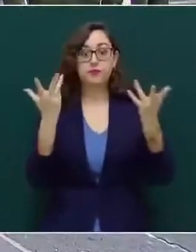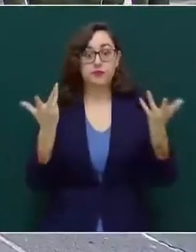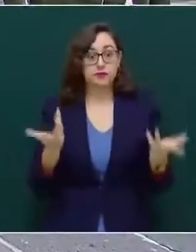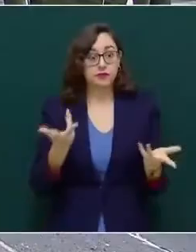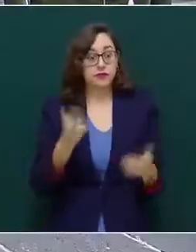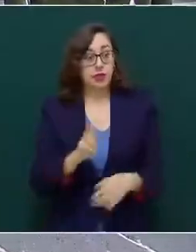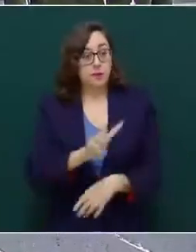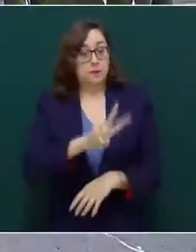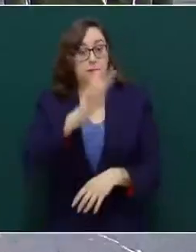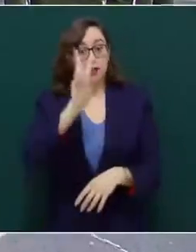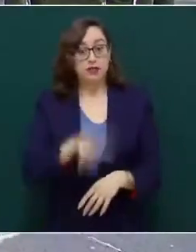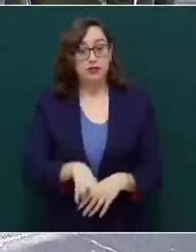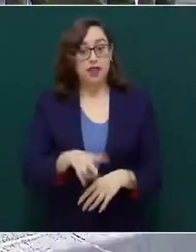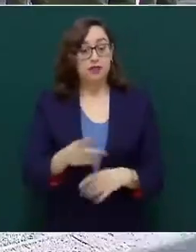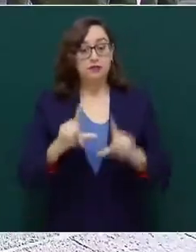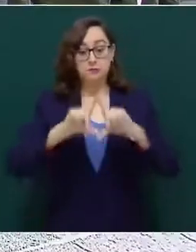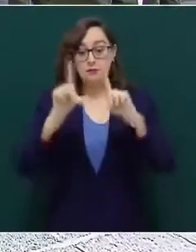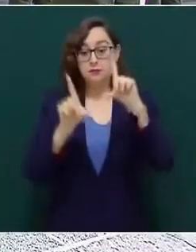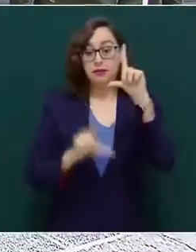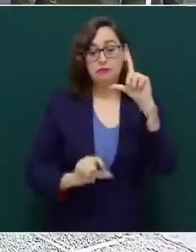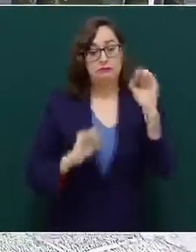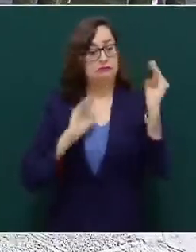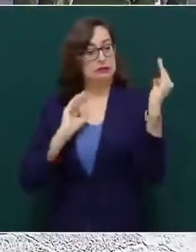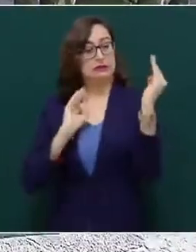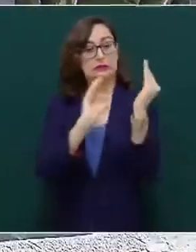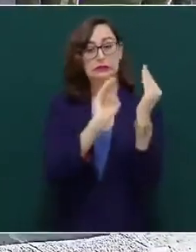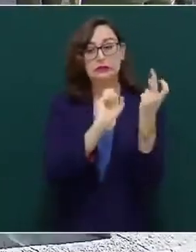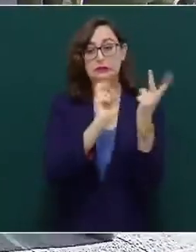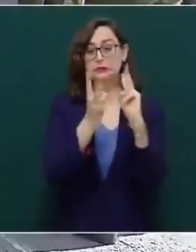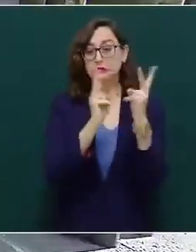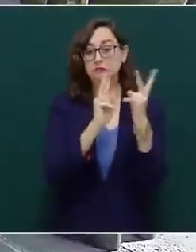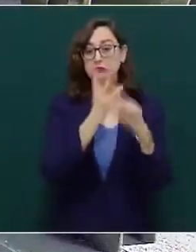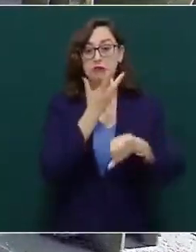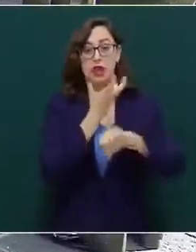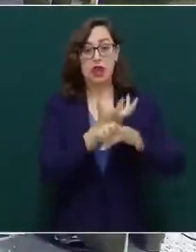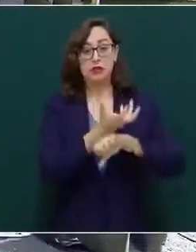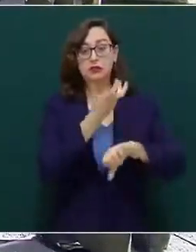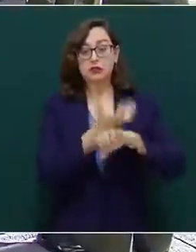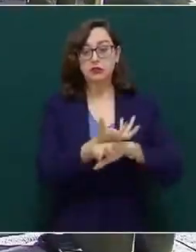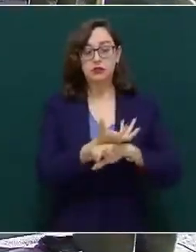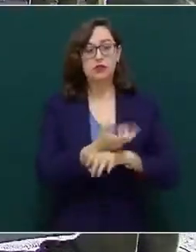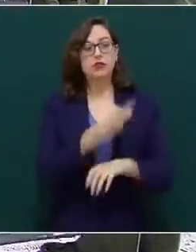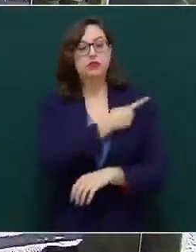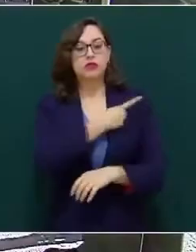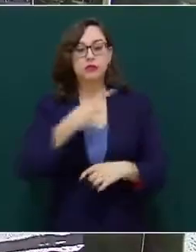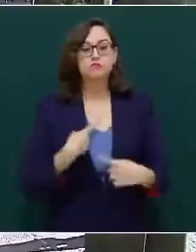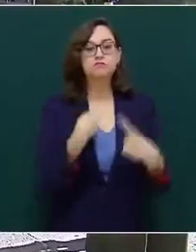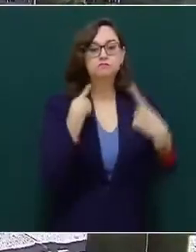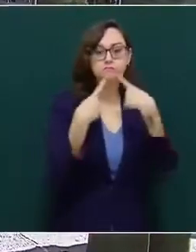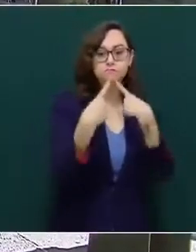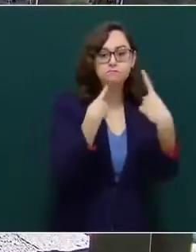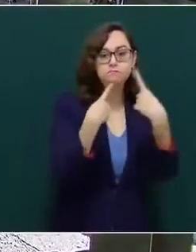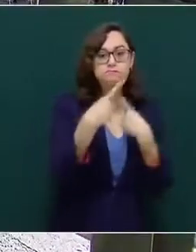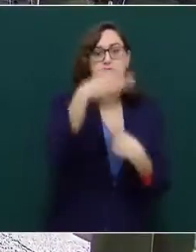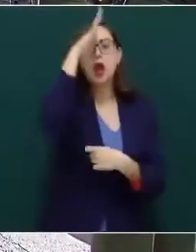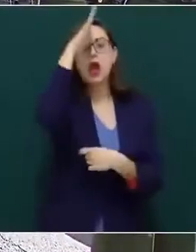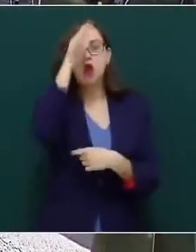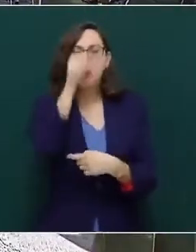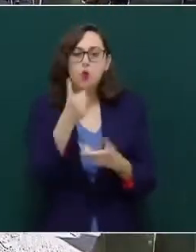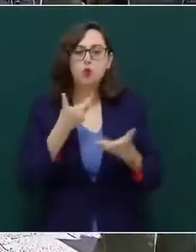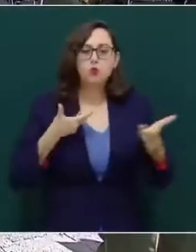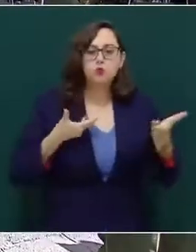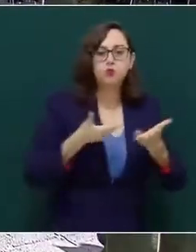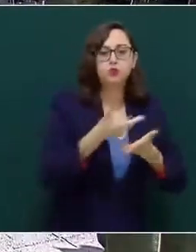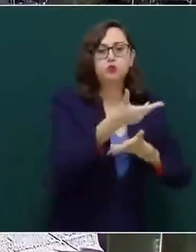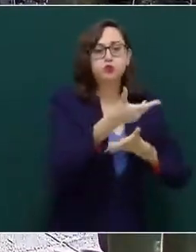una nación como Estados Unidos. Nuestra cercanía nos obliga a buscar acuerdos y sería un grave